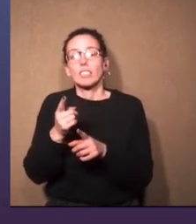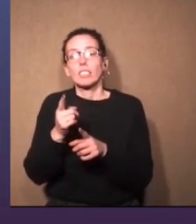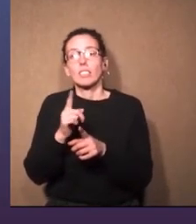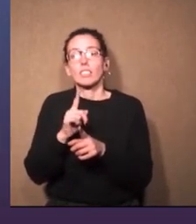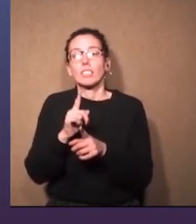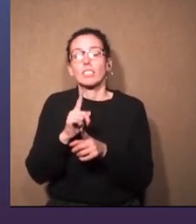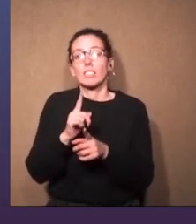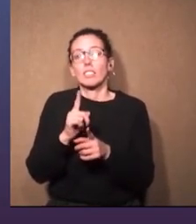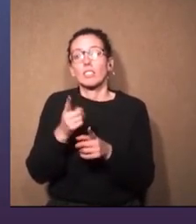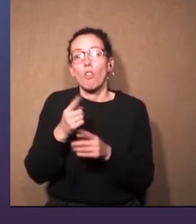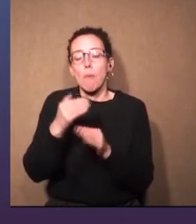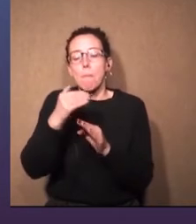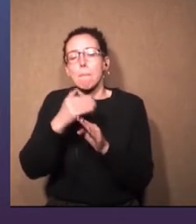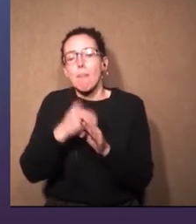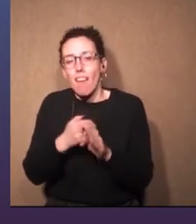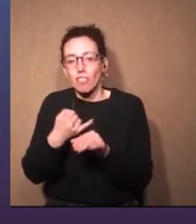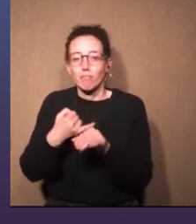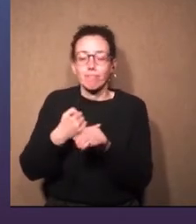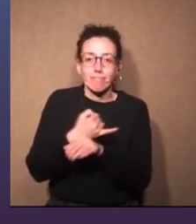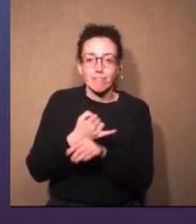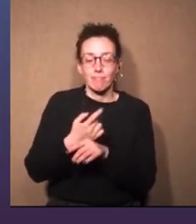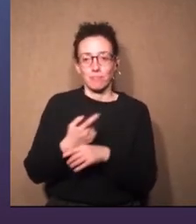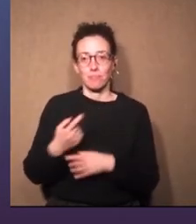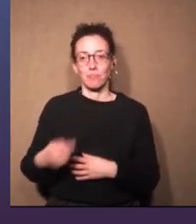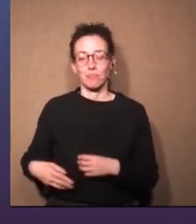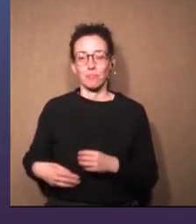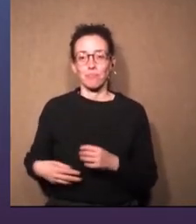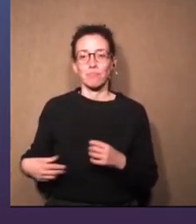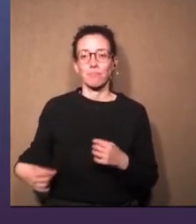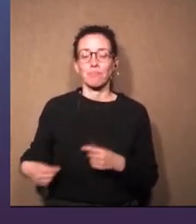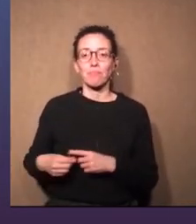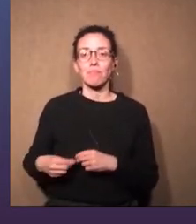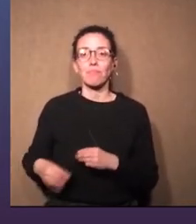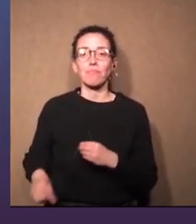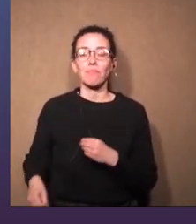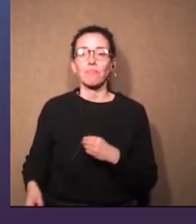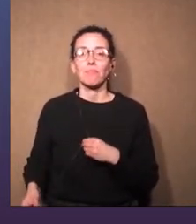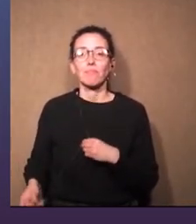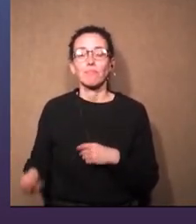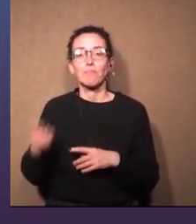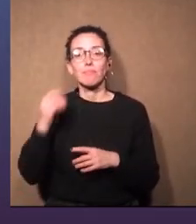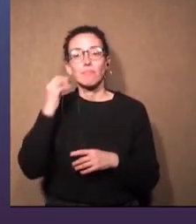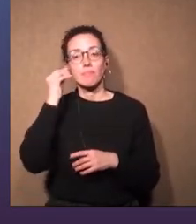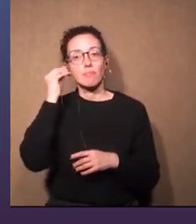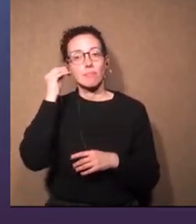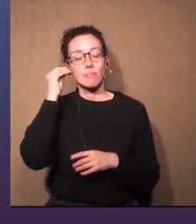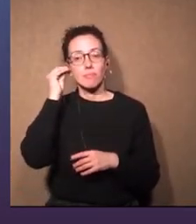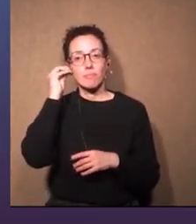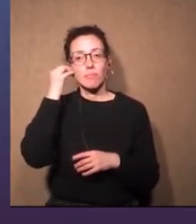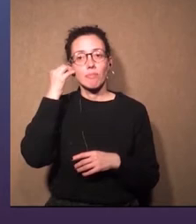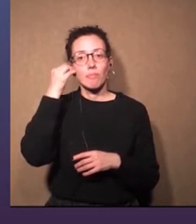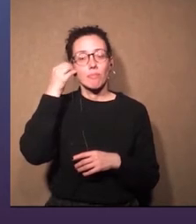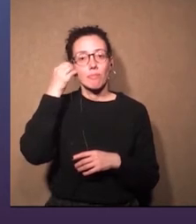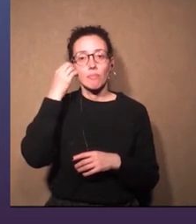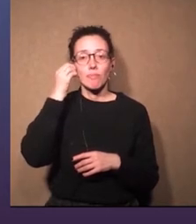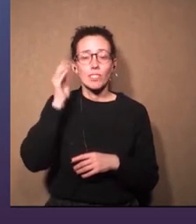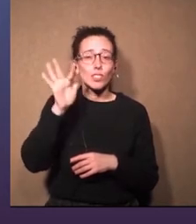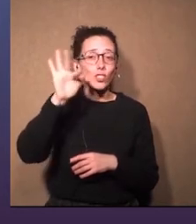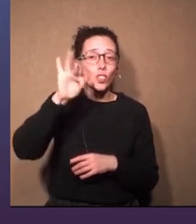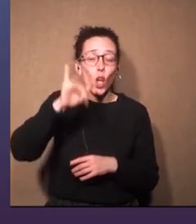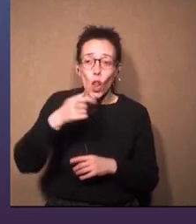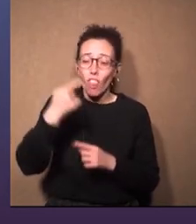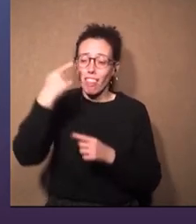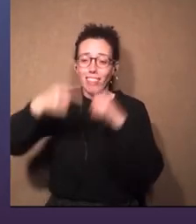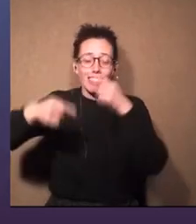en minimizarla lo más posible. Sí, clarísimo. Es todos los días diferente,